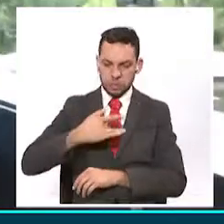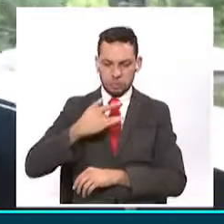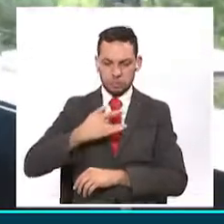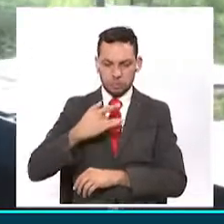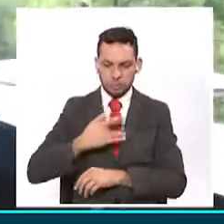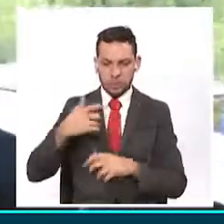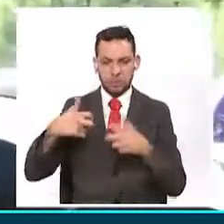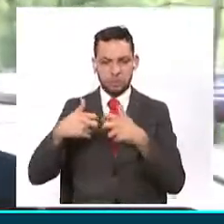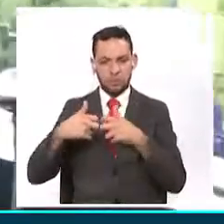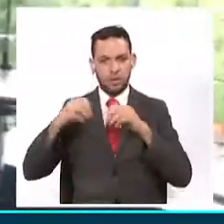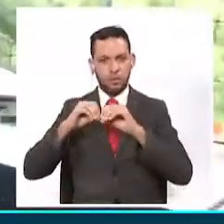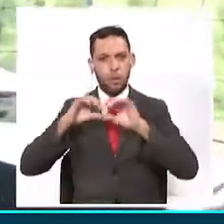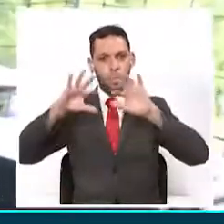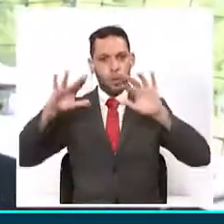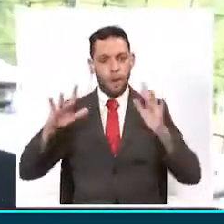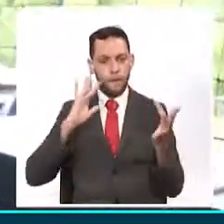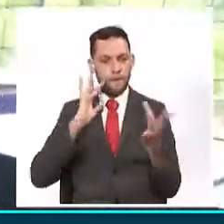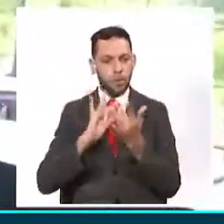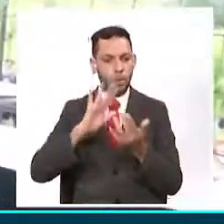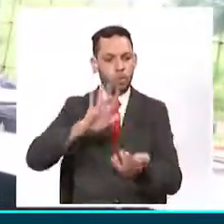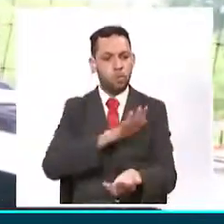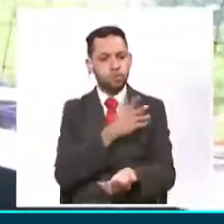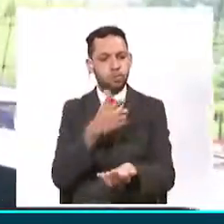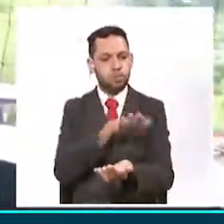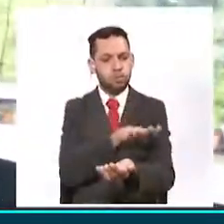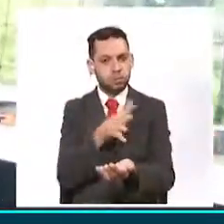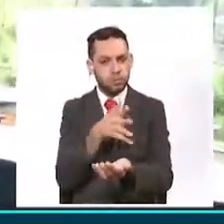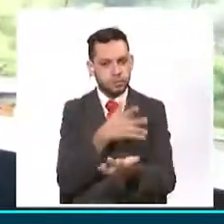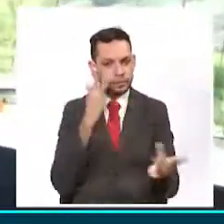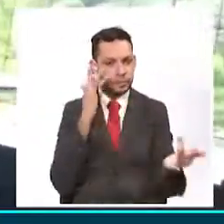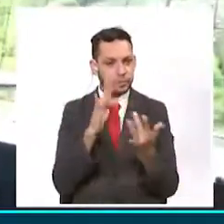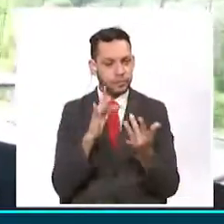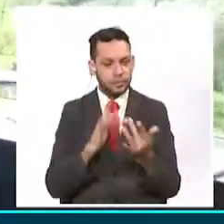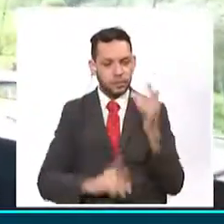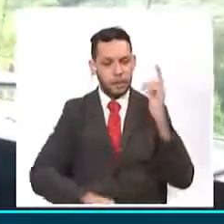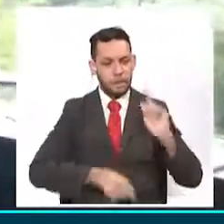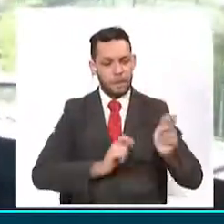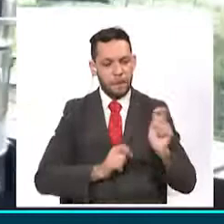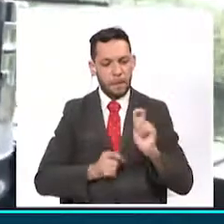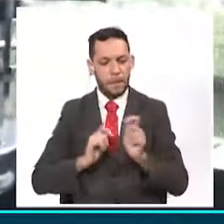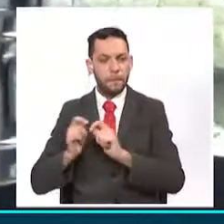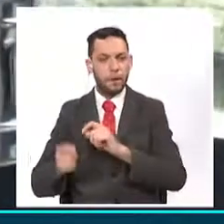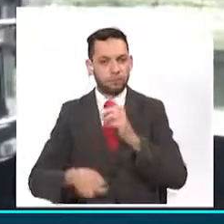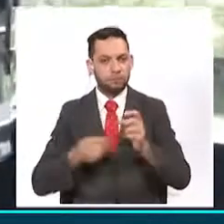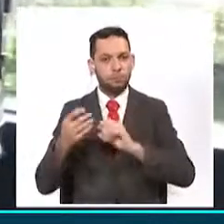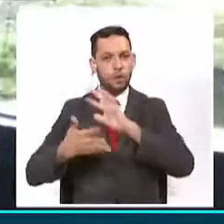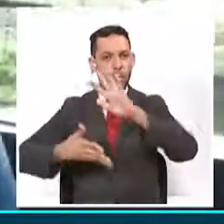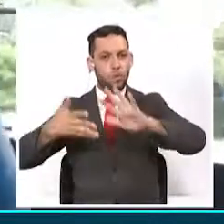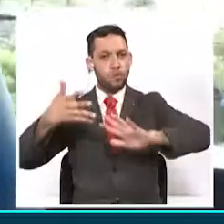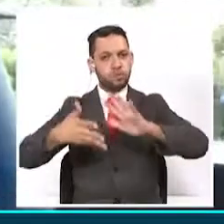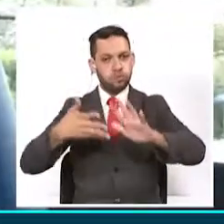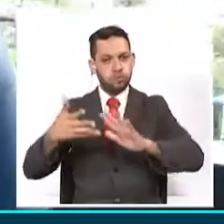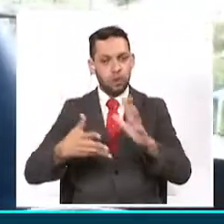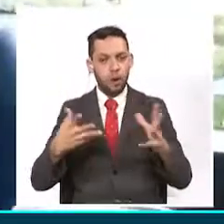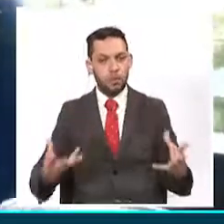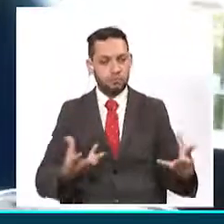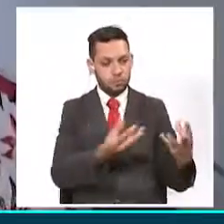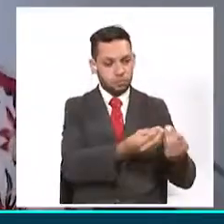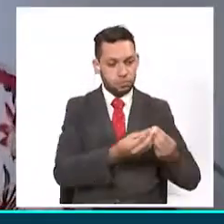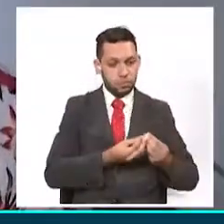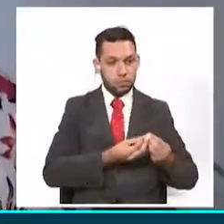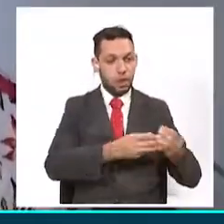rítmicos con diferentes elementos, instrumentos de percusión principalmente, reales, fusionados con